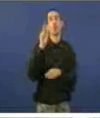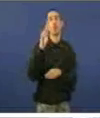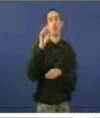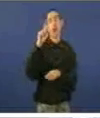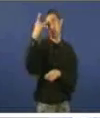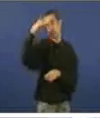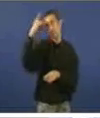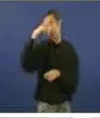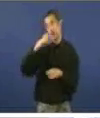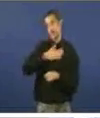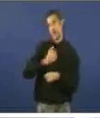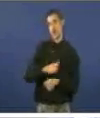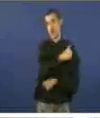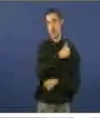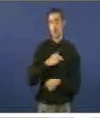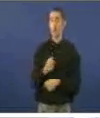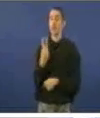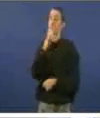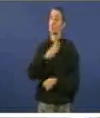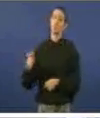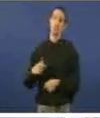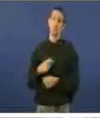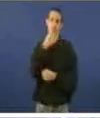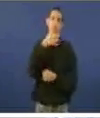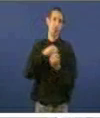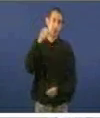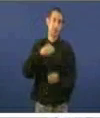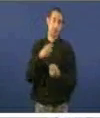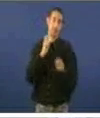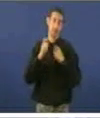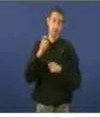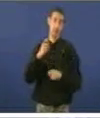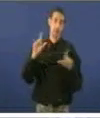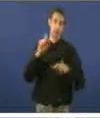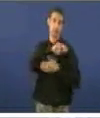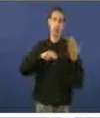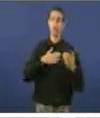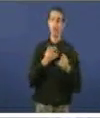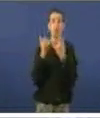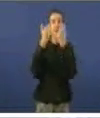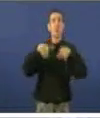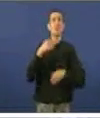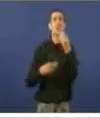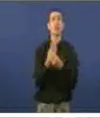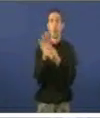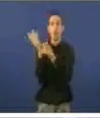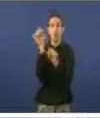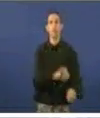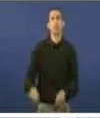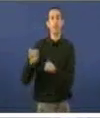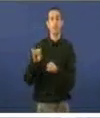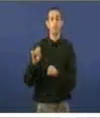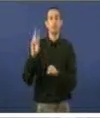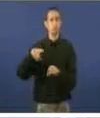por dous xornalistas da televisión de Galiza. Por certo, neste acto, o que fixeron foi defender o carácter